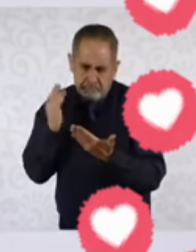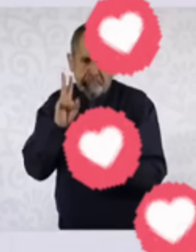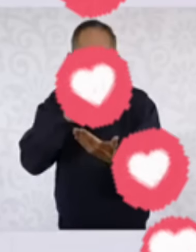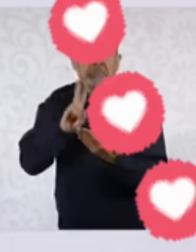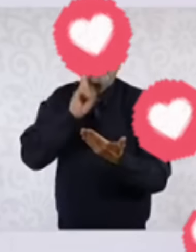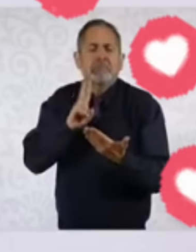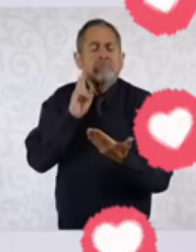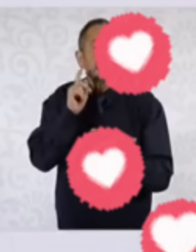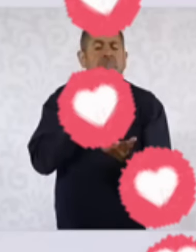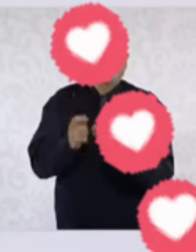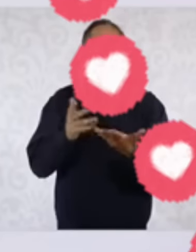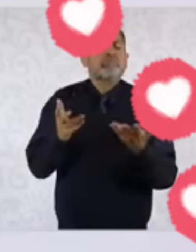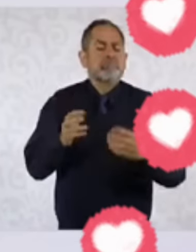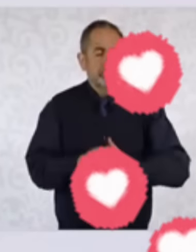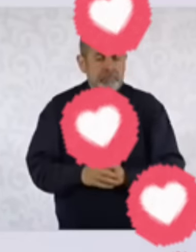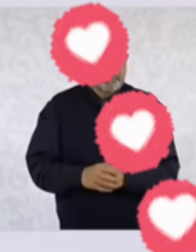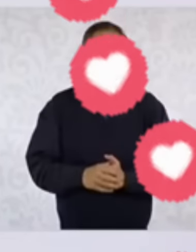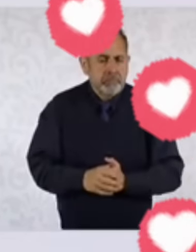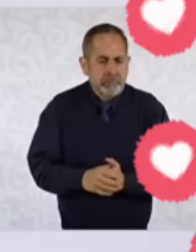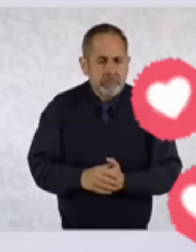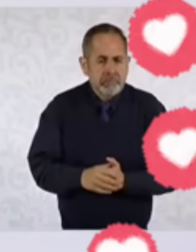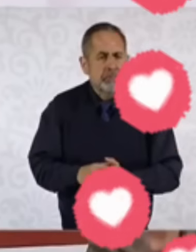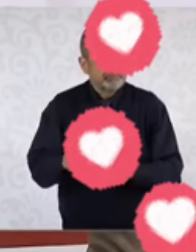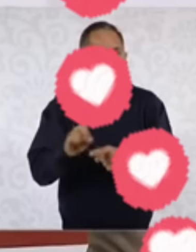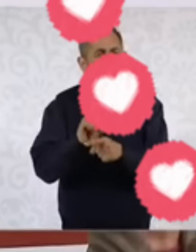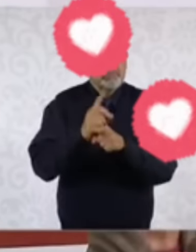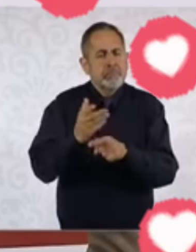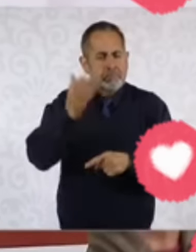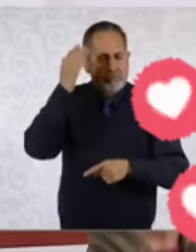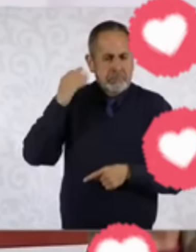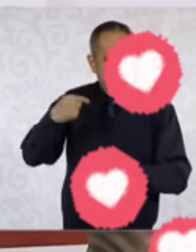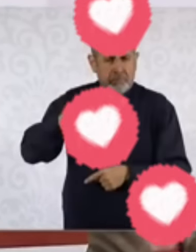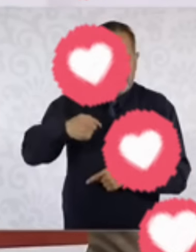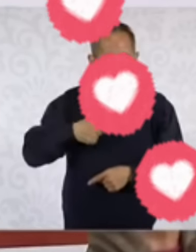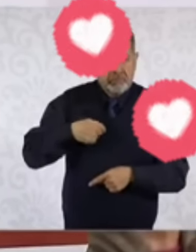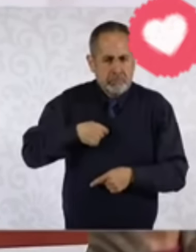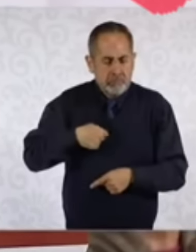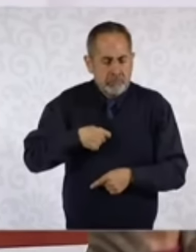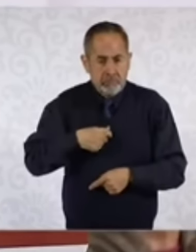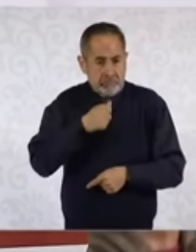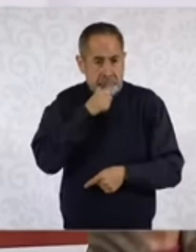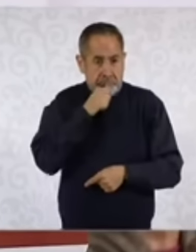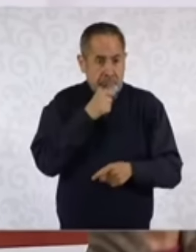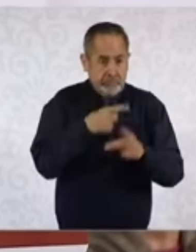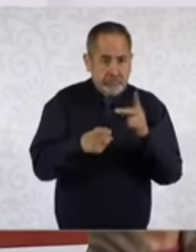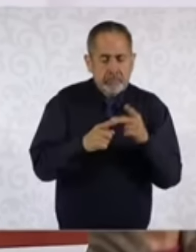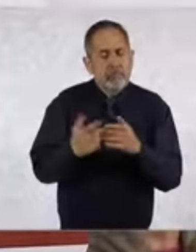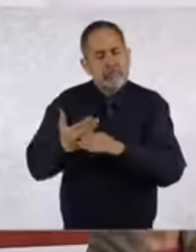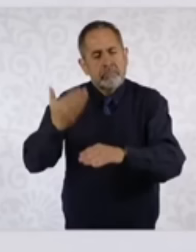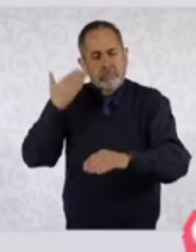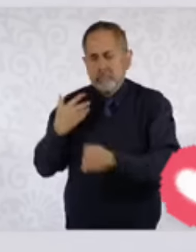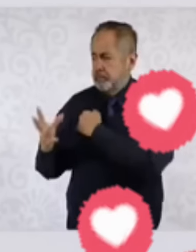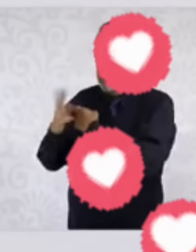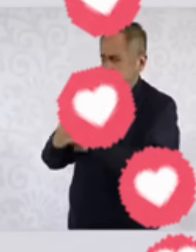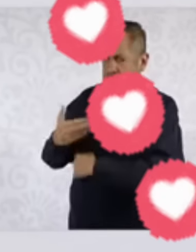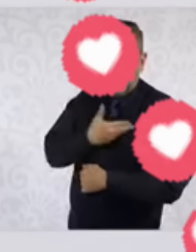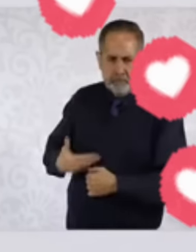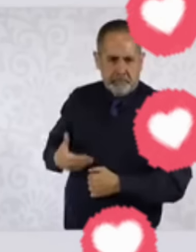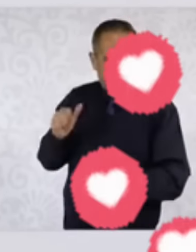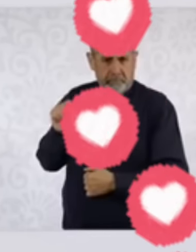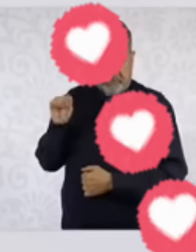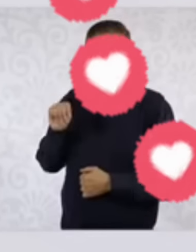Y he estado trabajando desde incluso antes de entrar con la anuencia del presidente Andrés Manuel López Obrador,